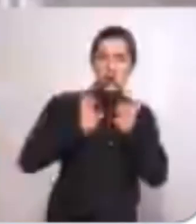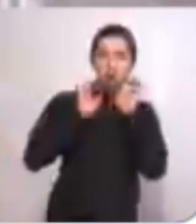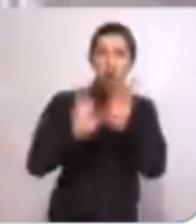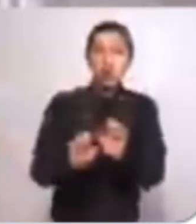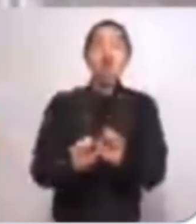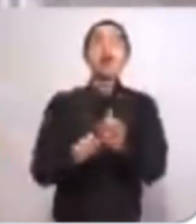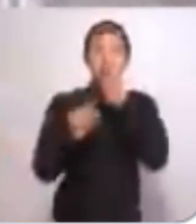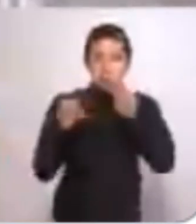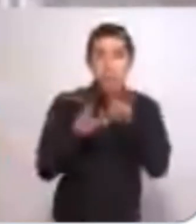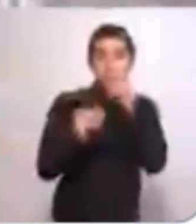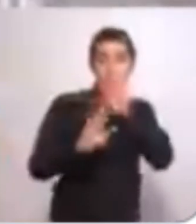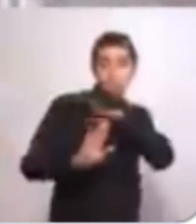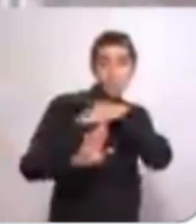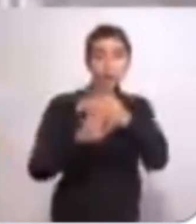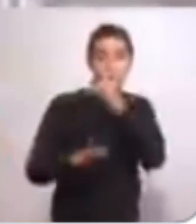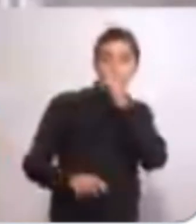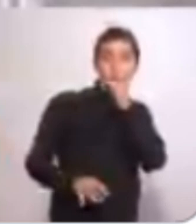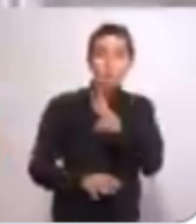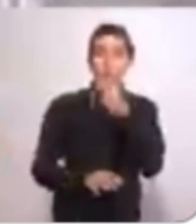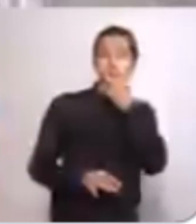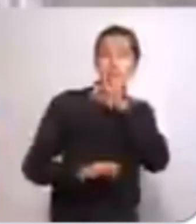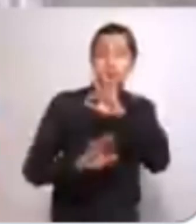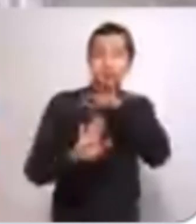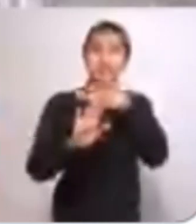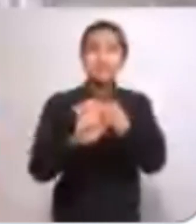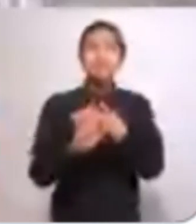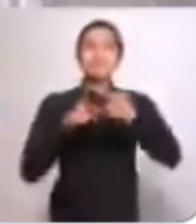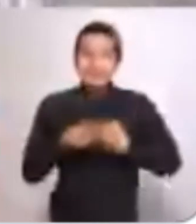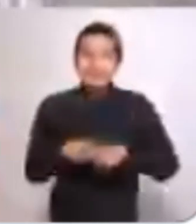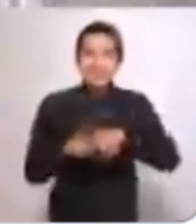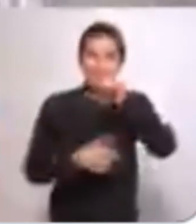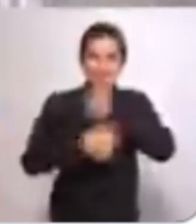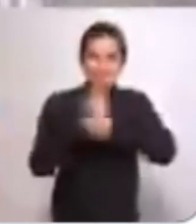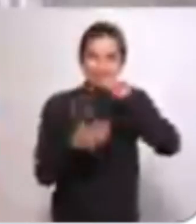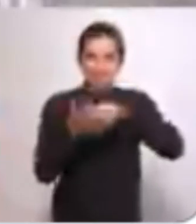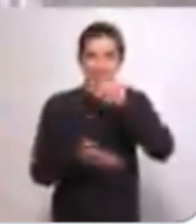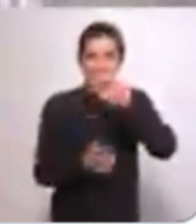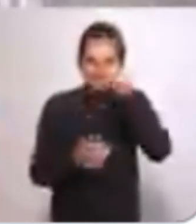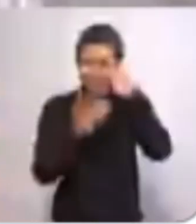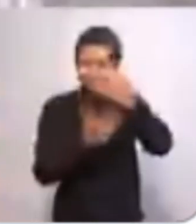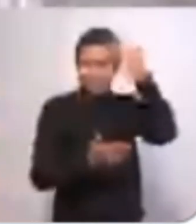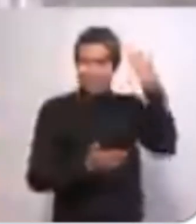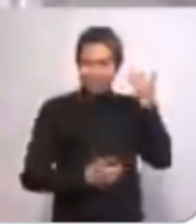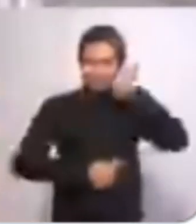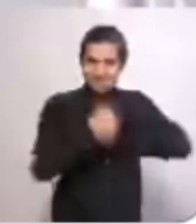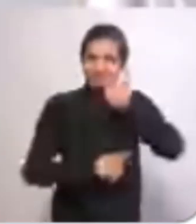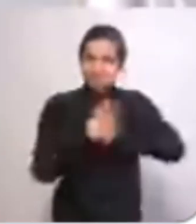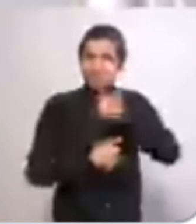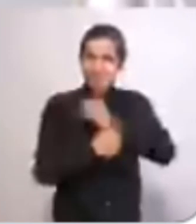y que ha atacado y denostado a nuestro país desde su campaña electoral del año 2016.